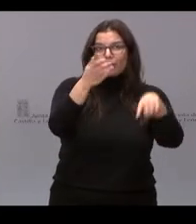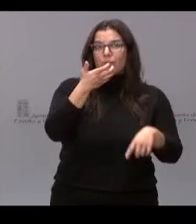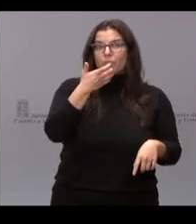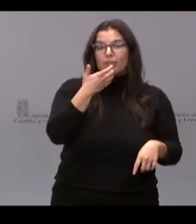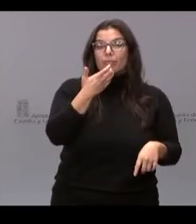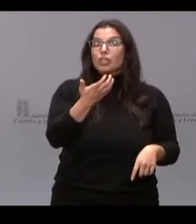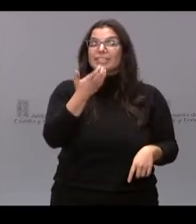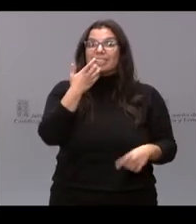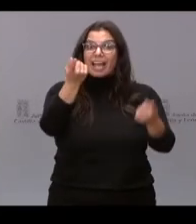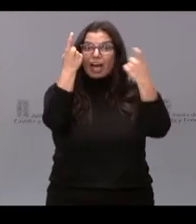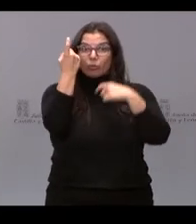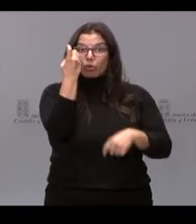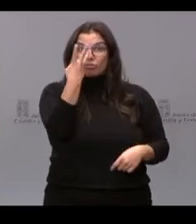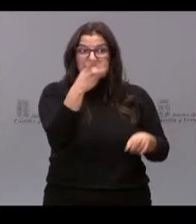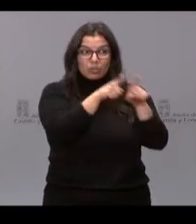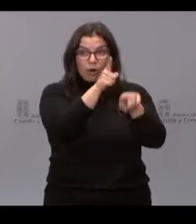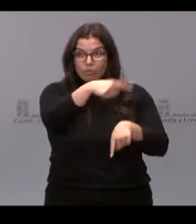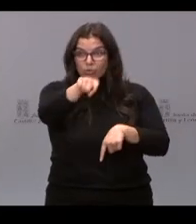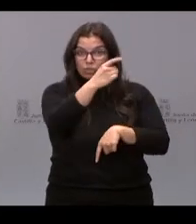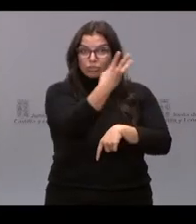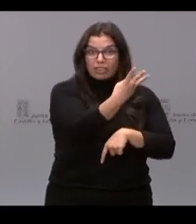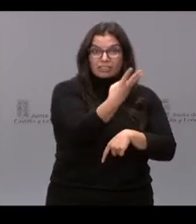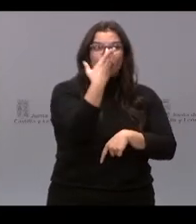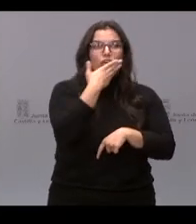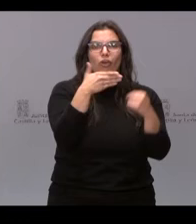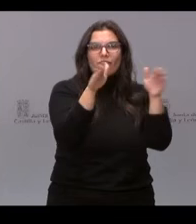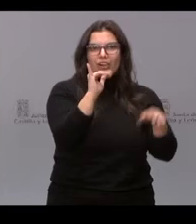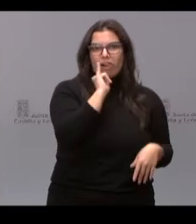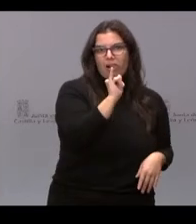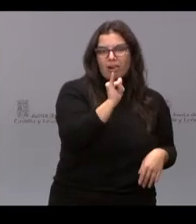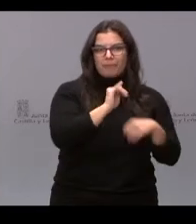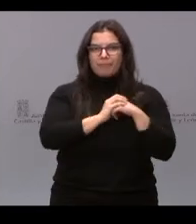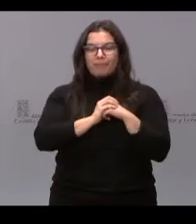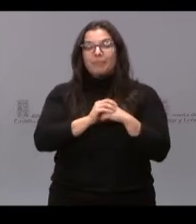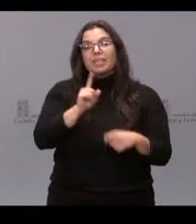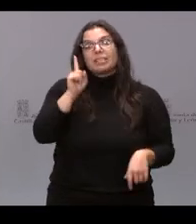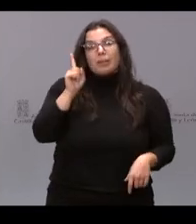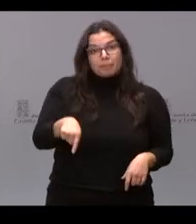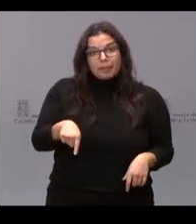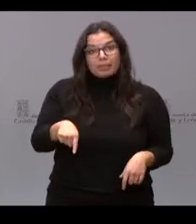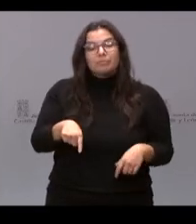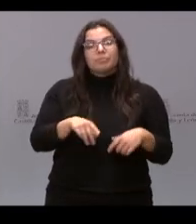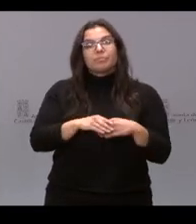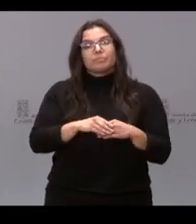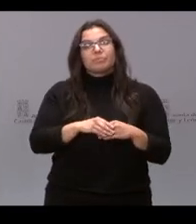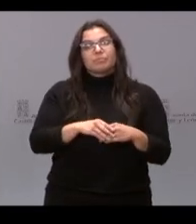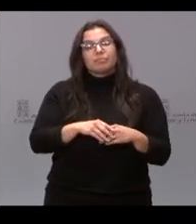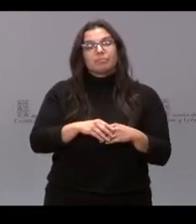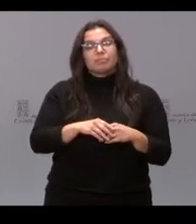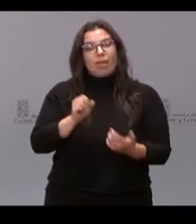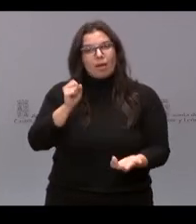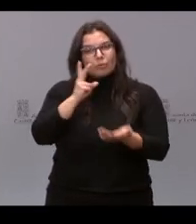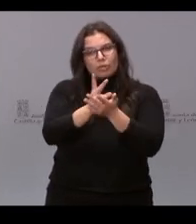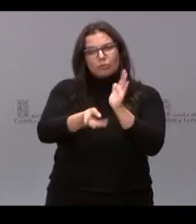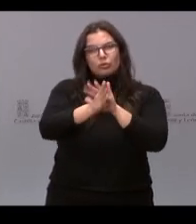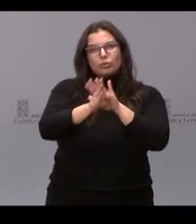haya tres chavales como vosotros, hay una escuela abierta. Además, también vamos a seguir apostando por